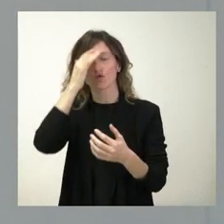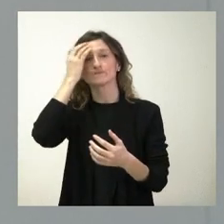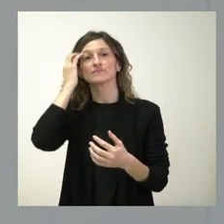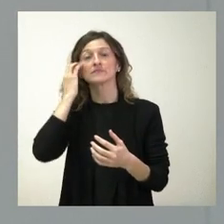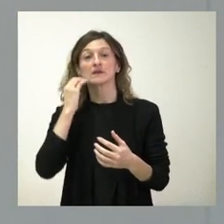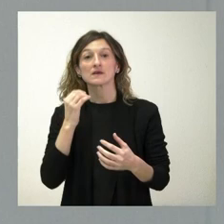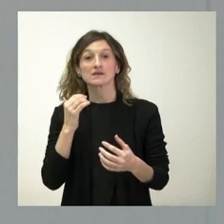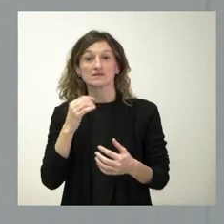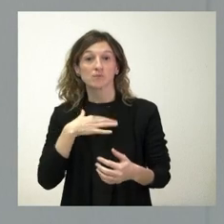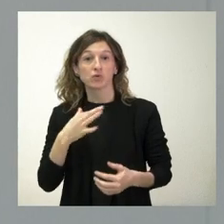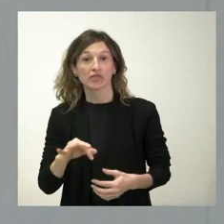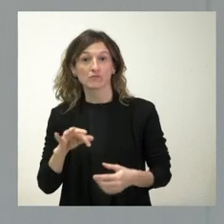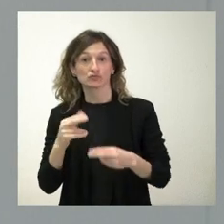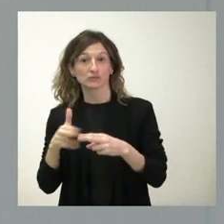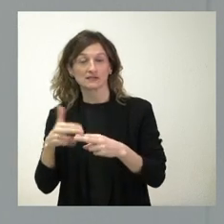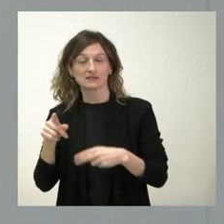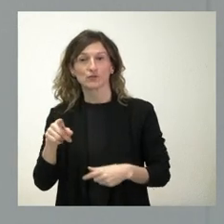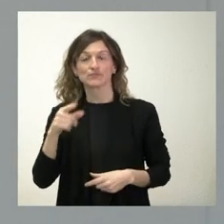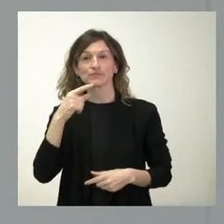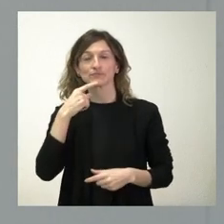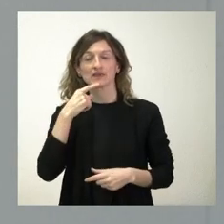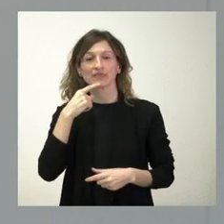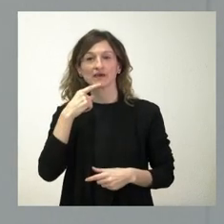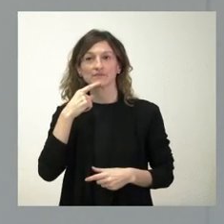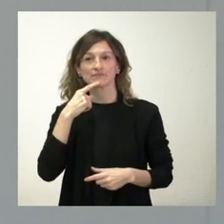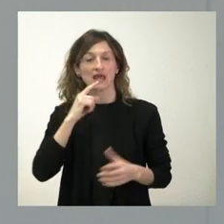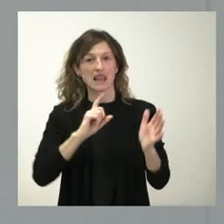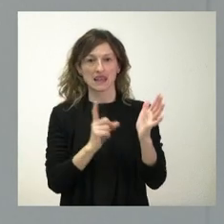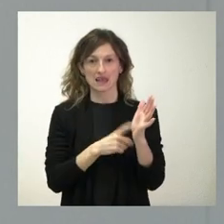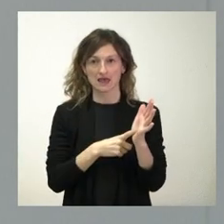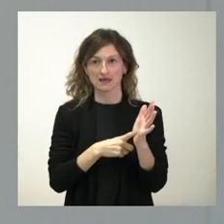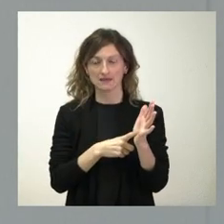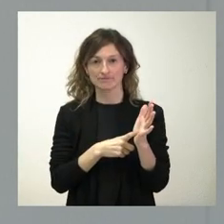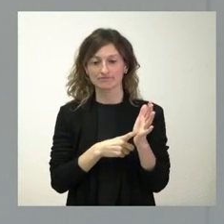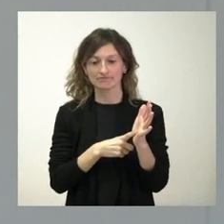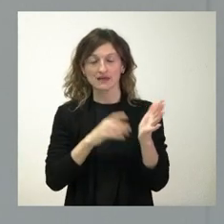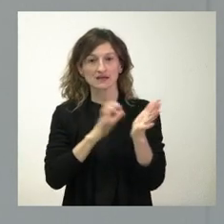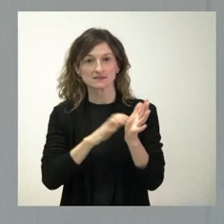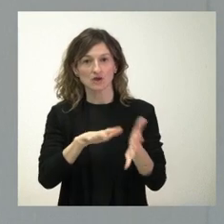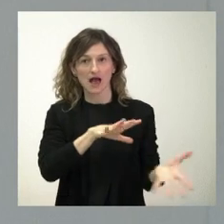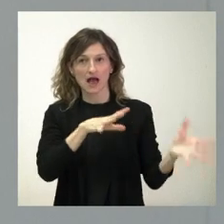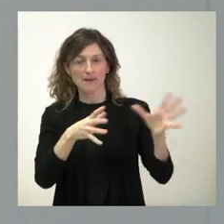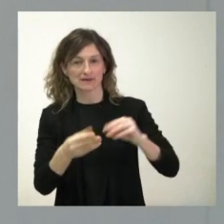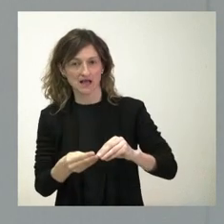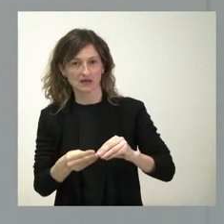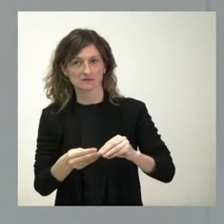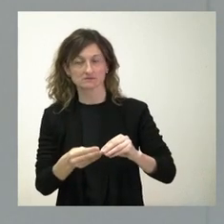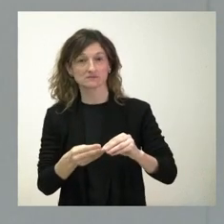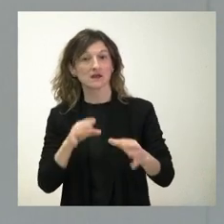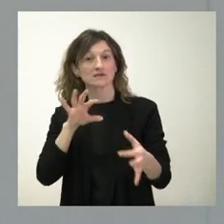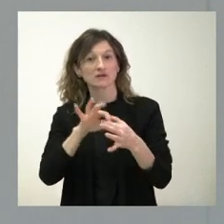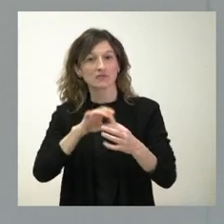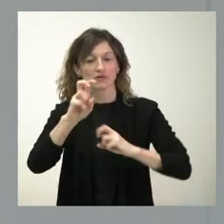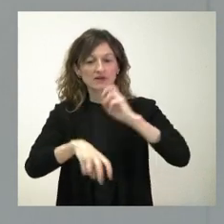Podemos, nosotros desde aquí lo que le podemos garantizar es que la legislación en Castilla y León se va a aplicar, y por tanto la que tiene que ver con la